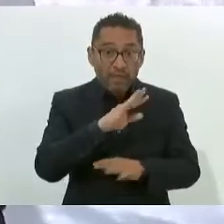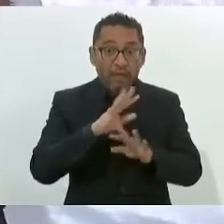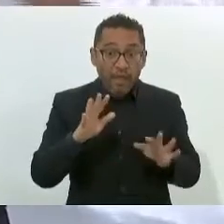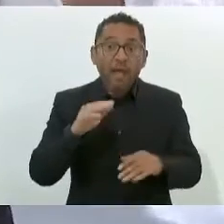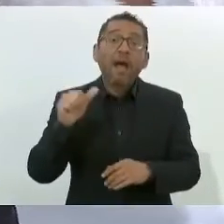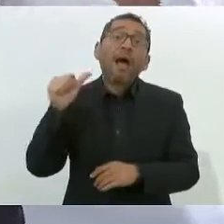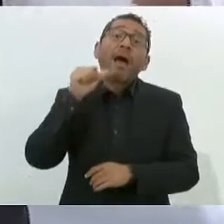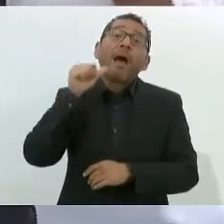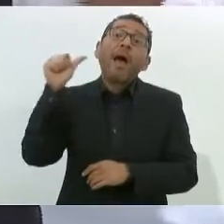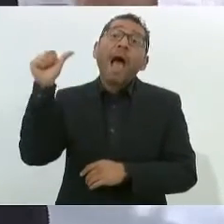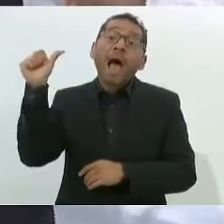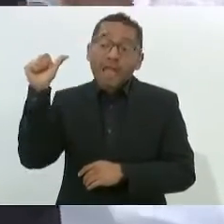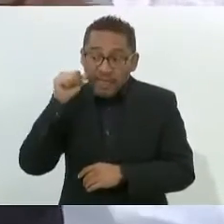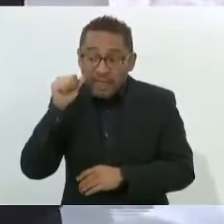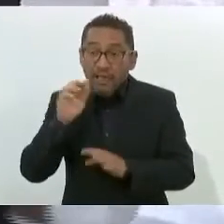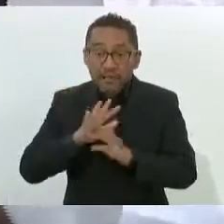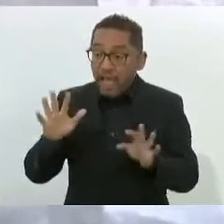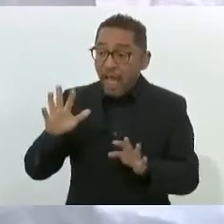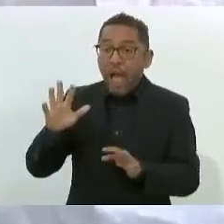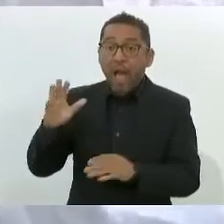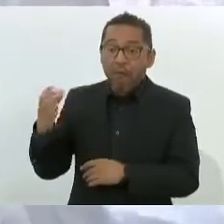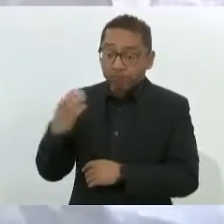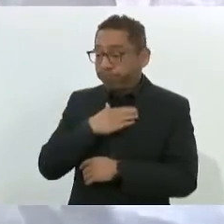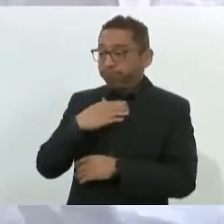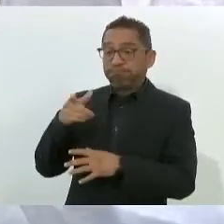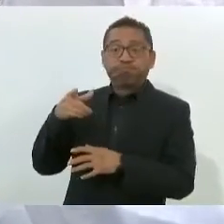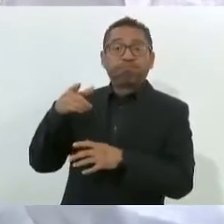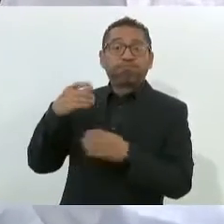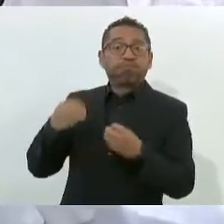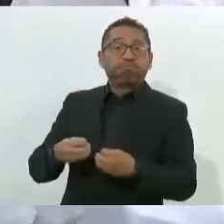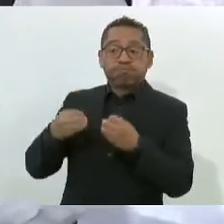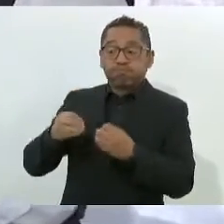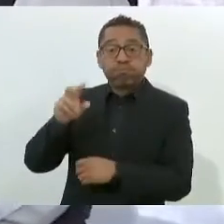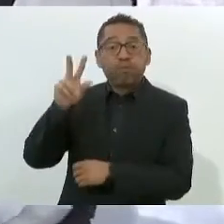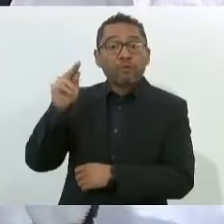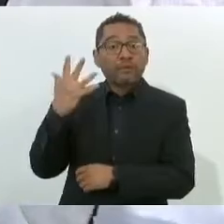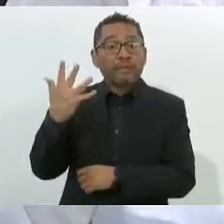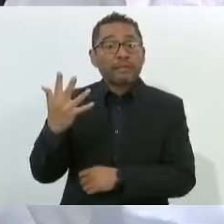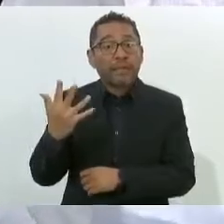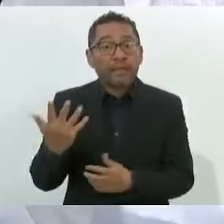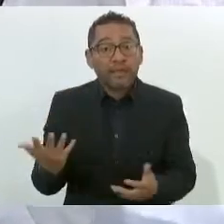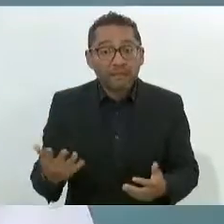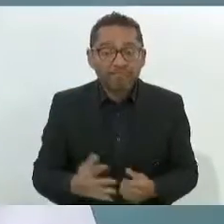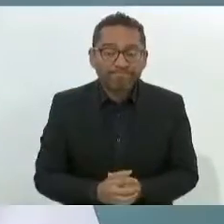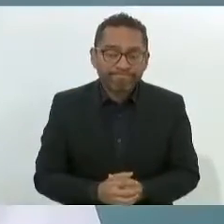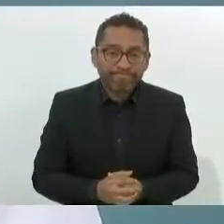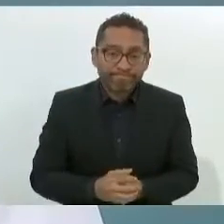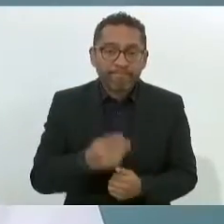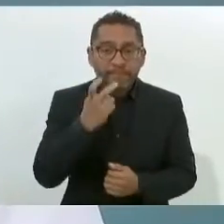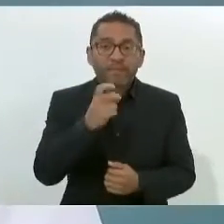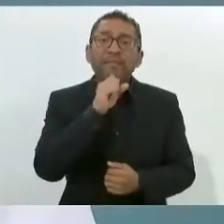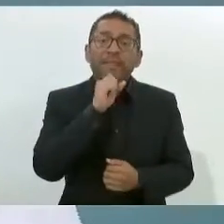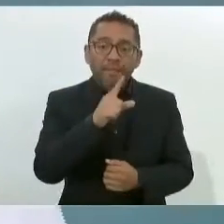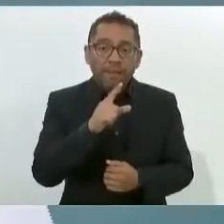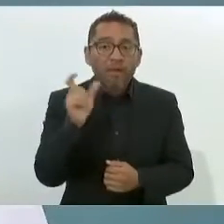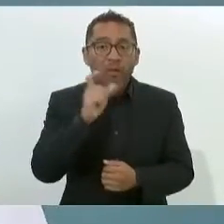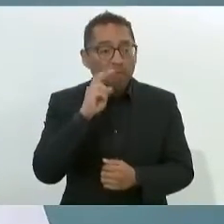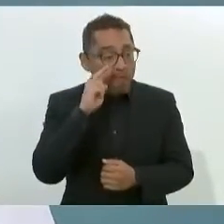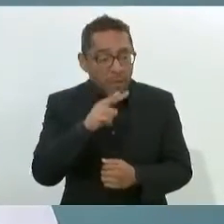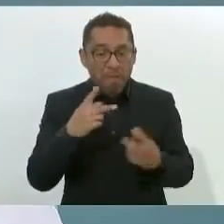ocuparon 85, cosa que lamentamos mucho porque también en la medida que hay muchos